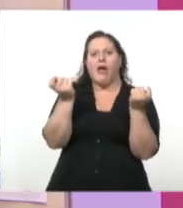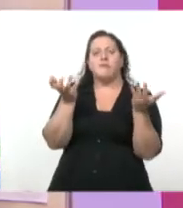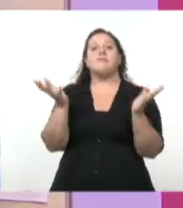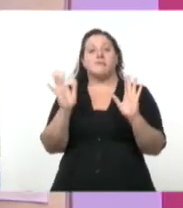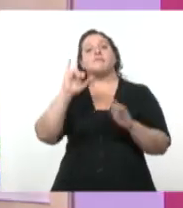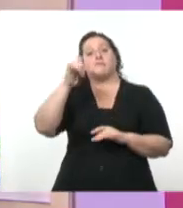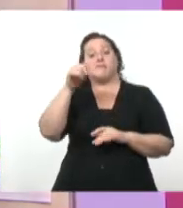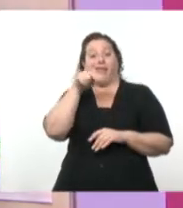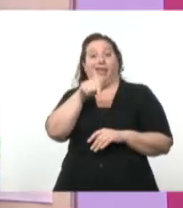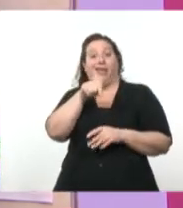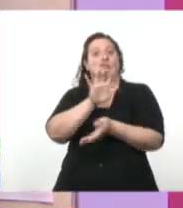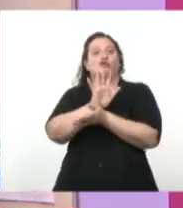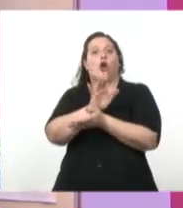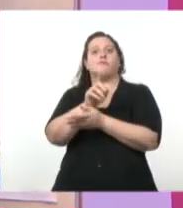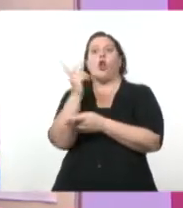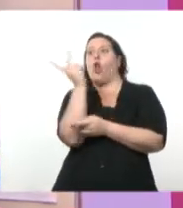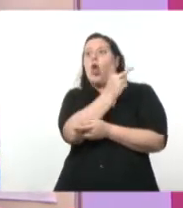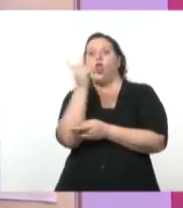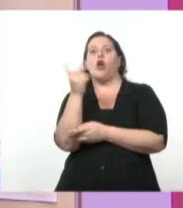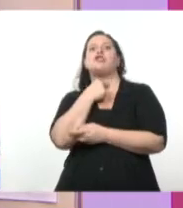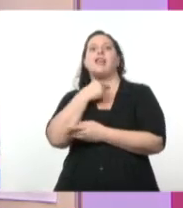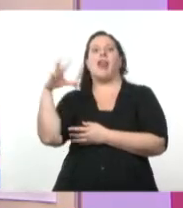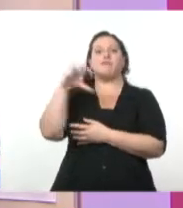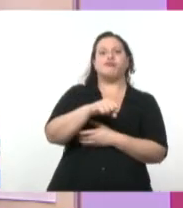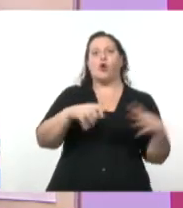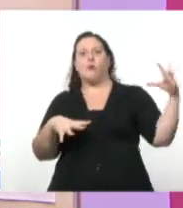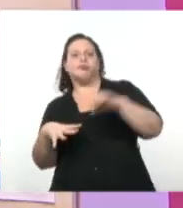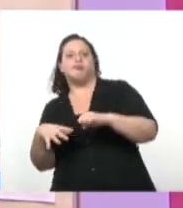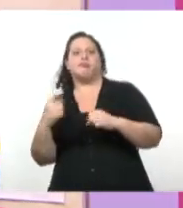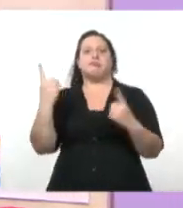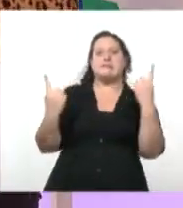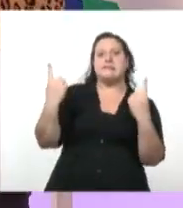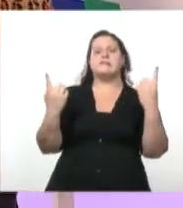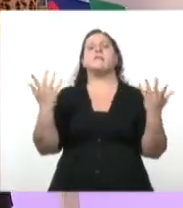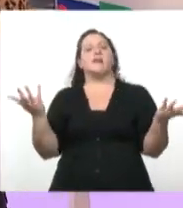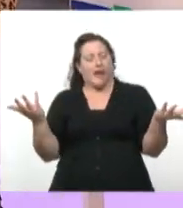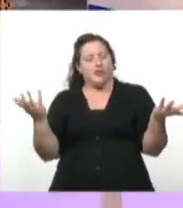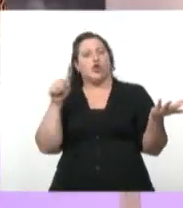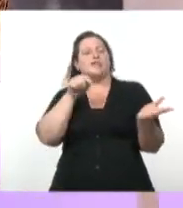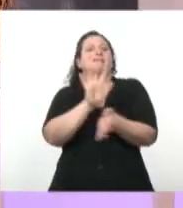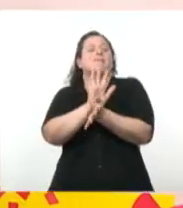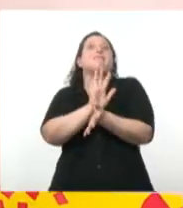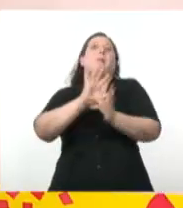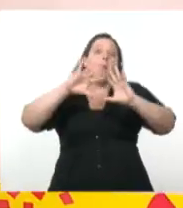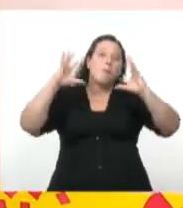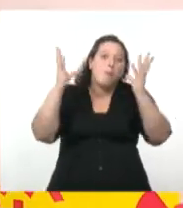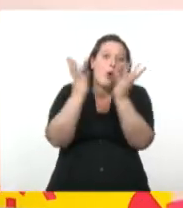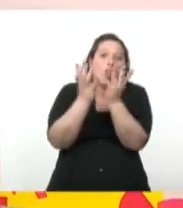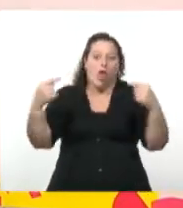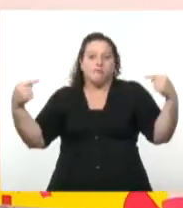de disputa por estas potencias. Entonces, bueno, este mundo bipolar va a tener algunas características. Por ejemplo, en el año